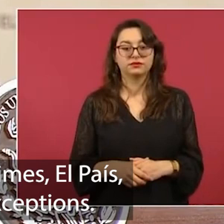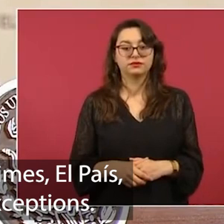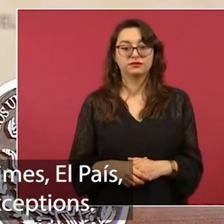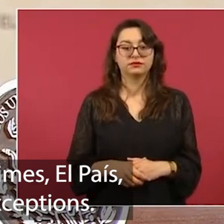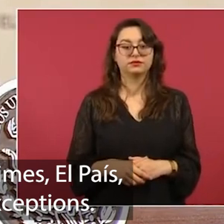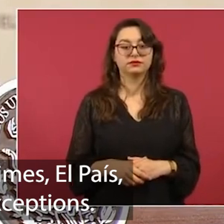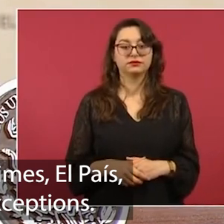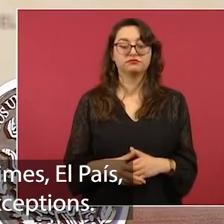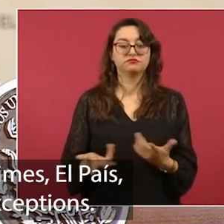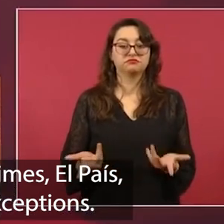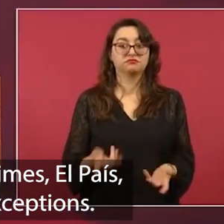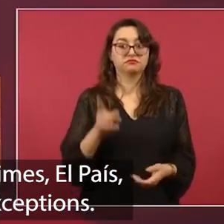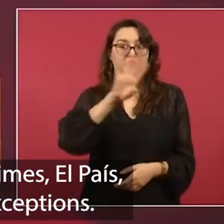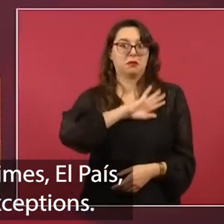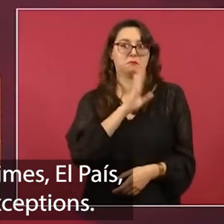El país.